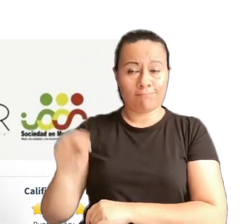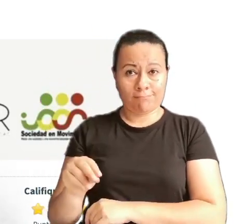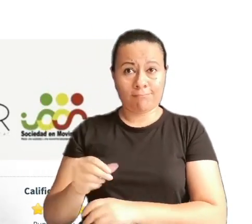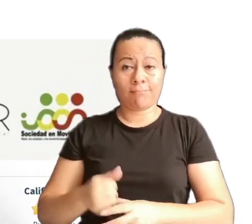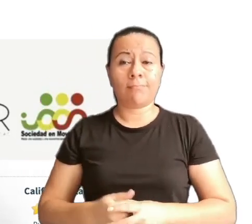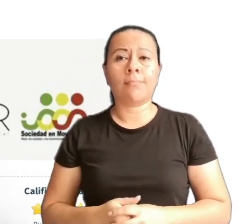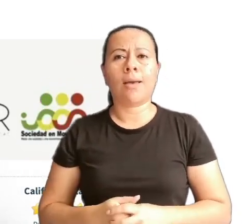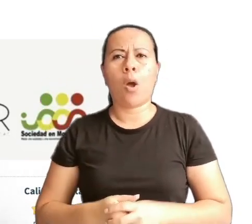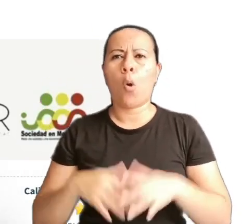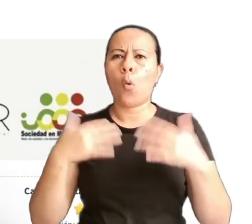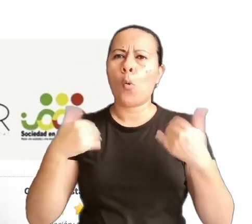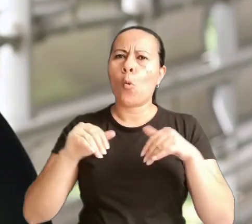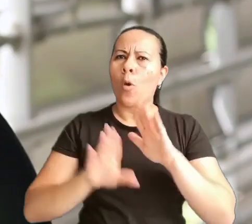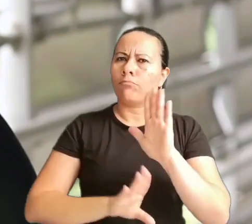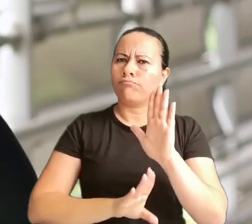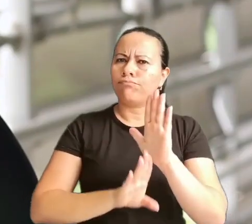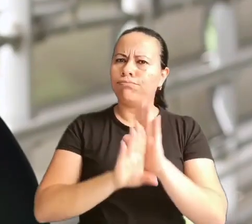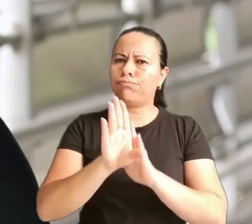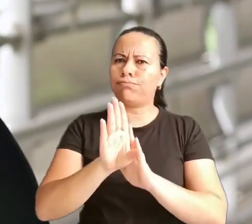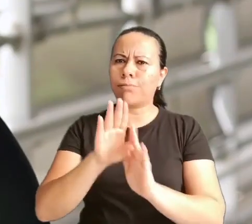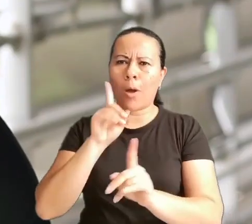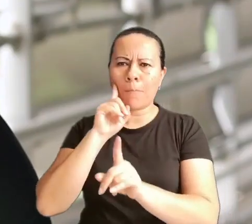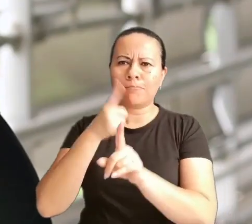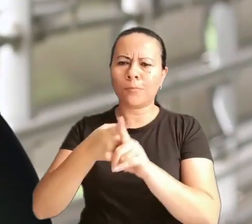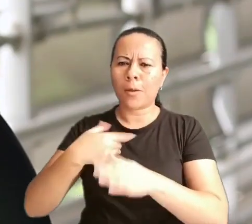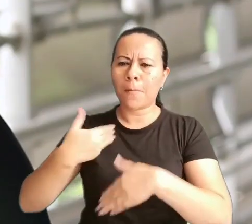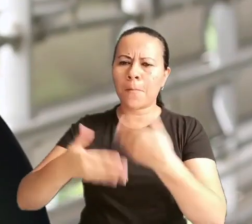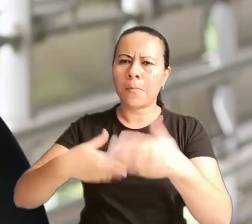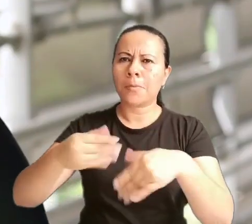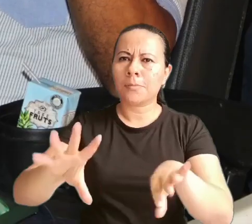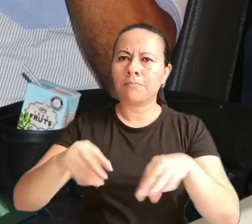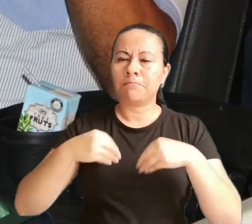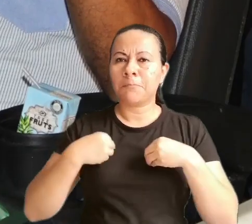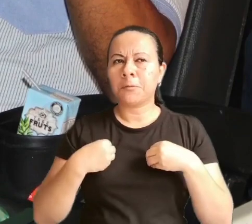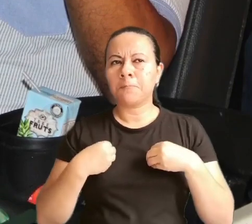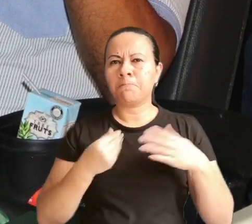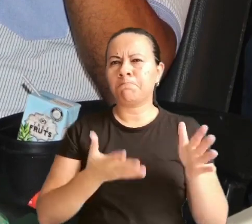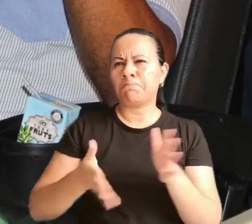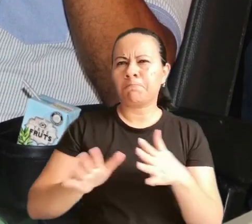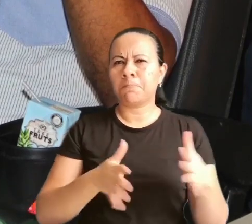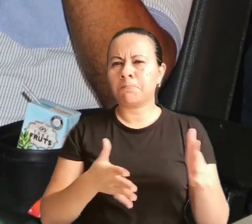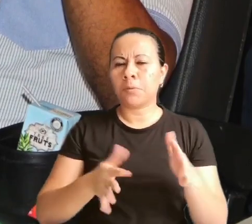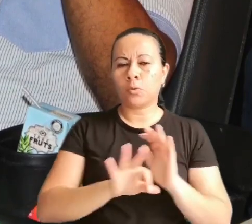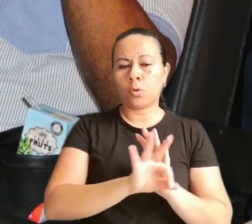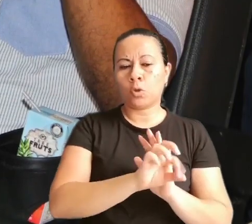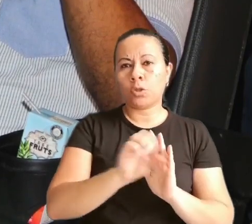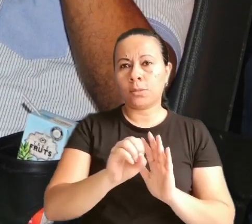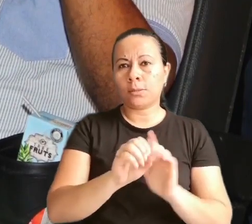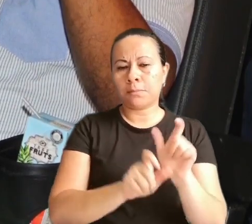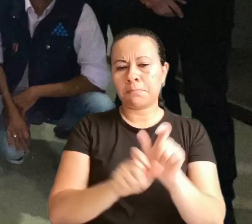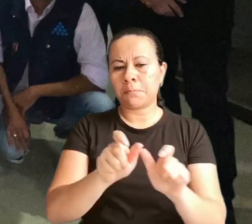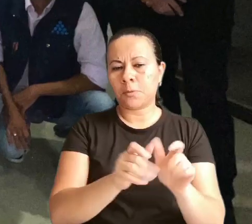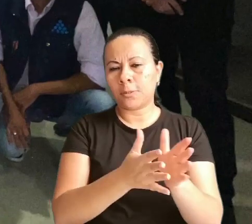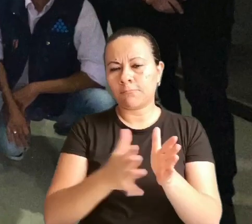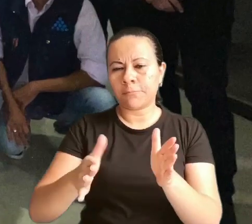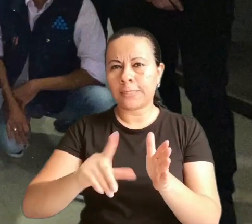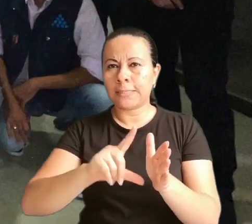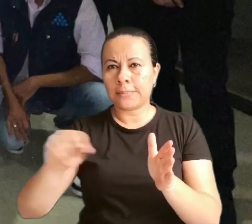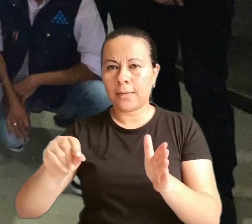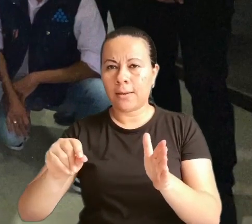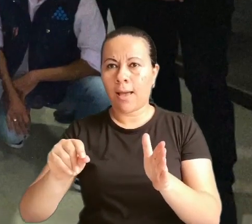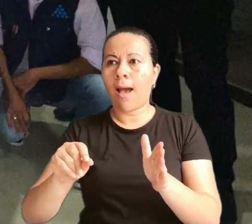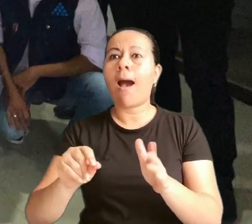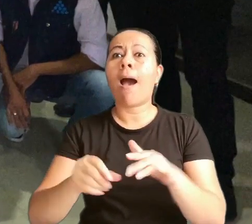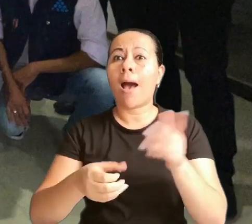de risaralda teniendo un rotundo éxito en todo el proceso aproximadamente entre 80 y 100